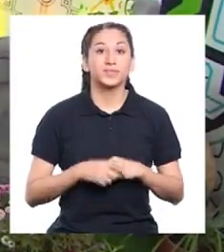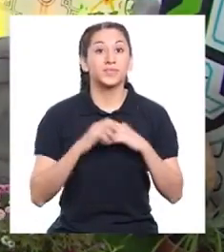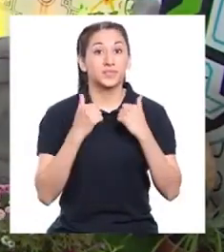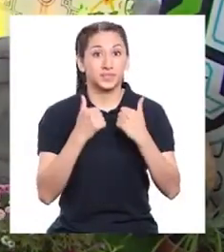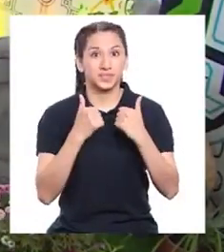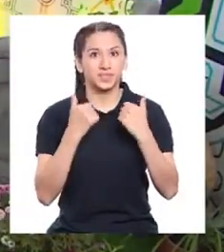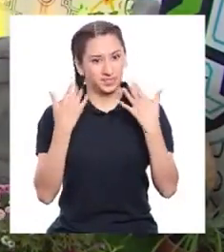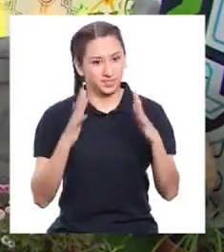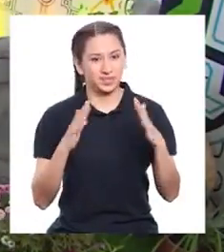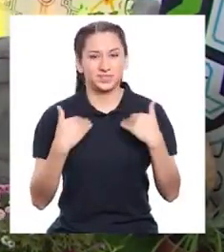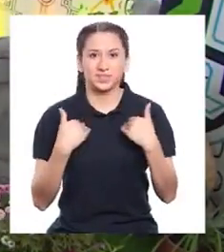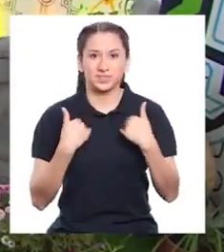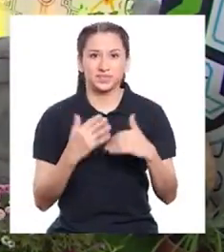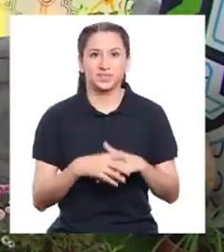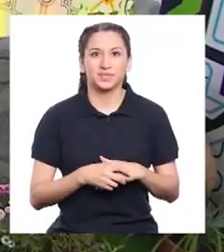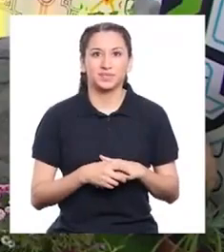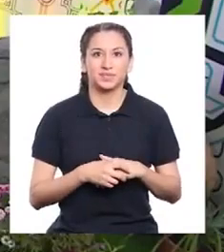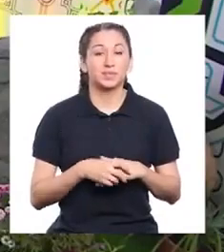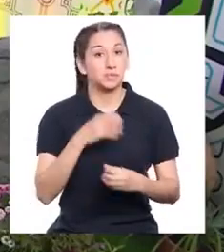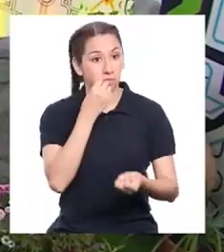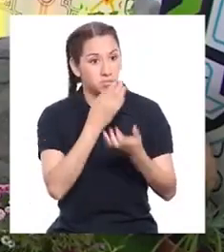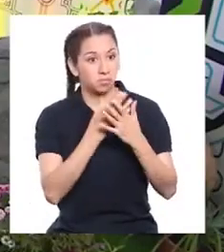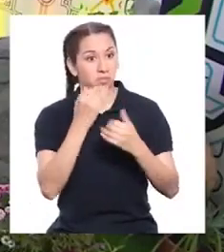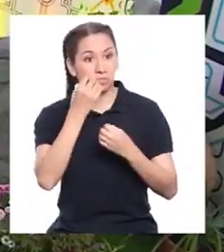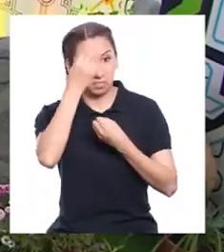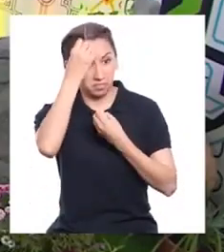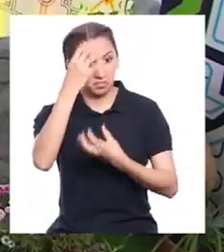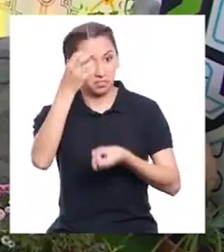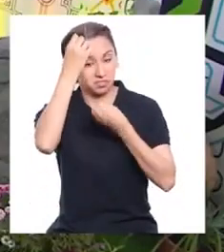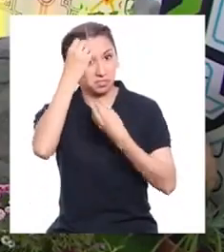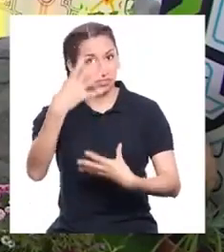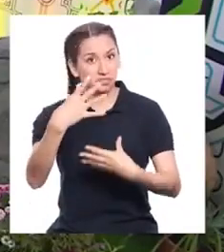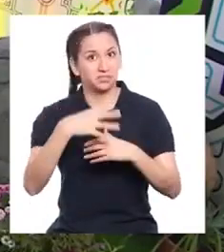¡Muy bien! ¡Ya lo tenemos! ¡Muy buena información!